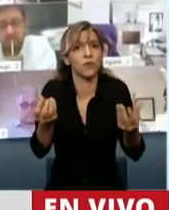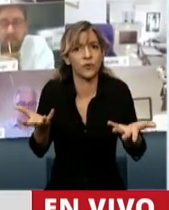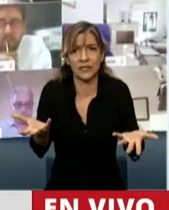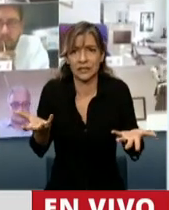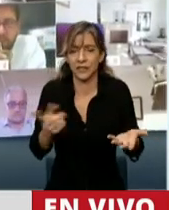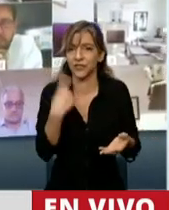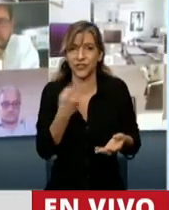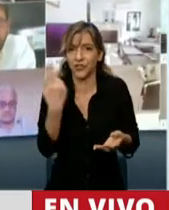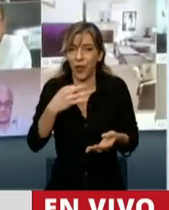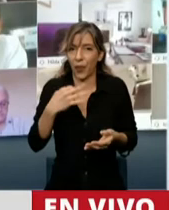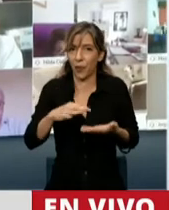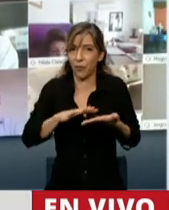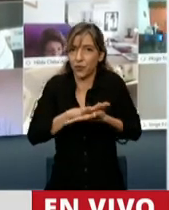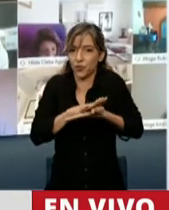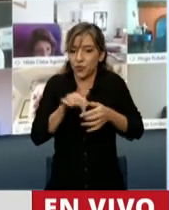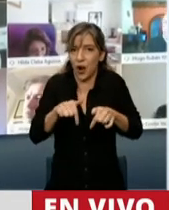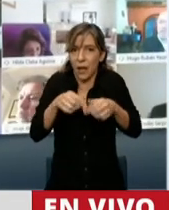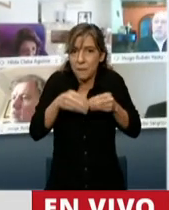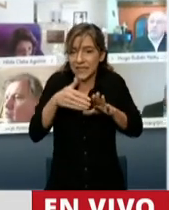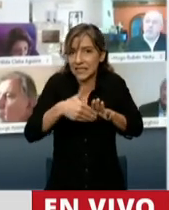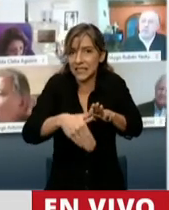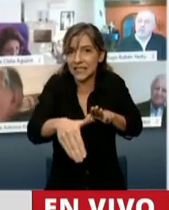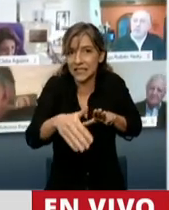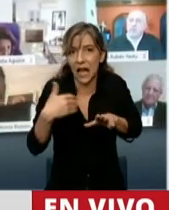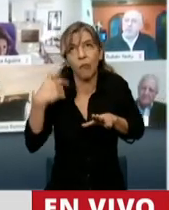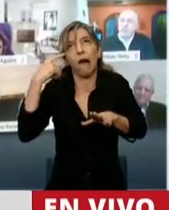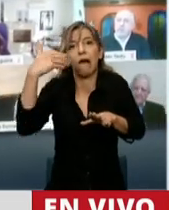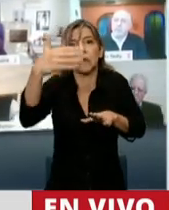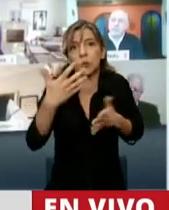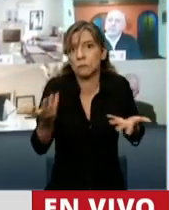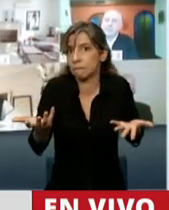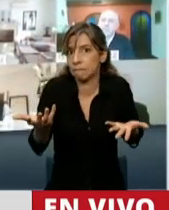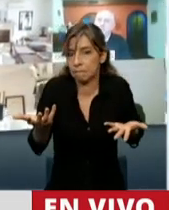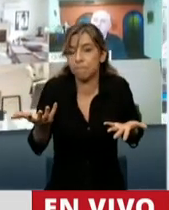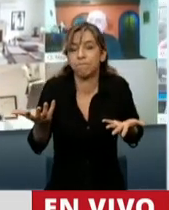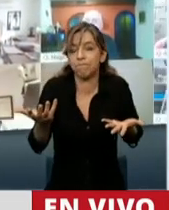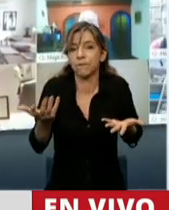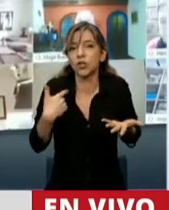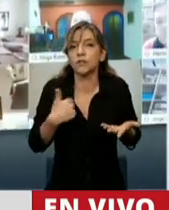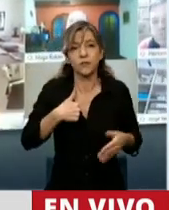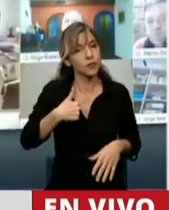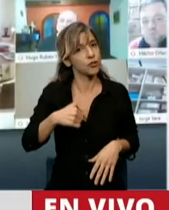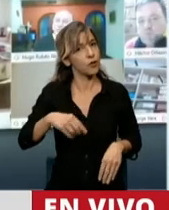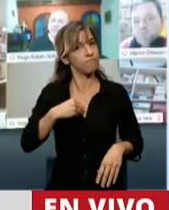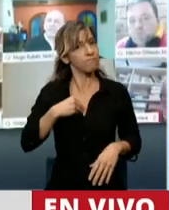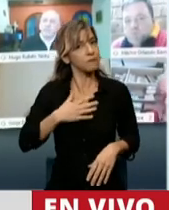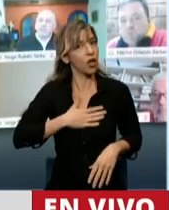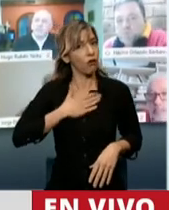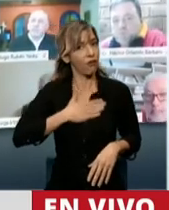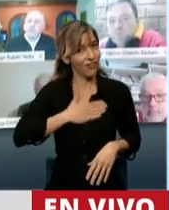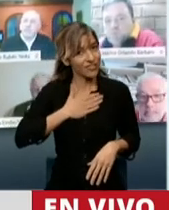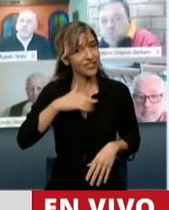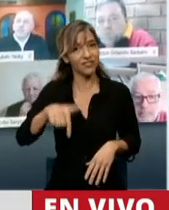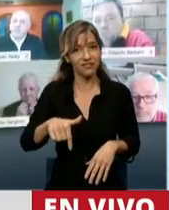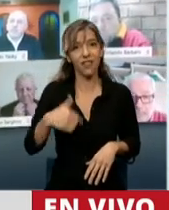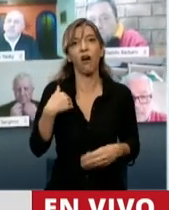para la especulación. Por esto, señor presidente, quiero decir que me alegra que se haya comprendido la necesidad del tratamiento de una ley de quiebra,